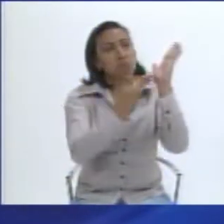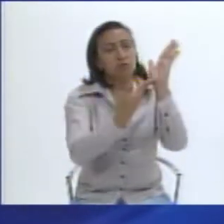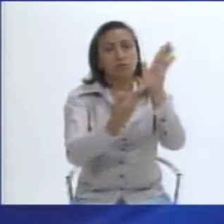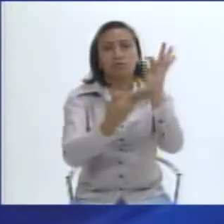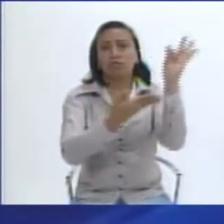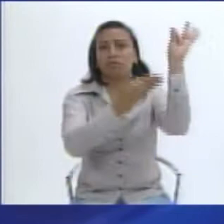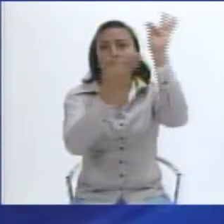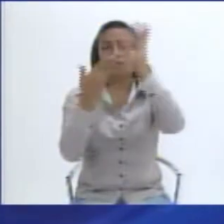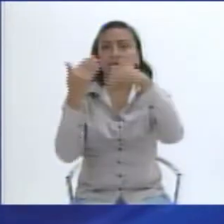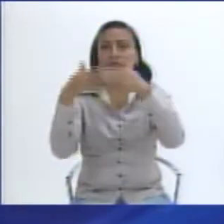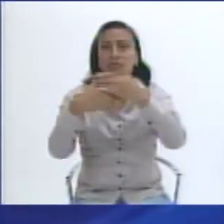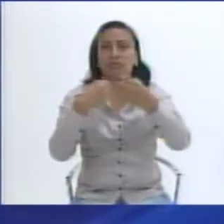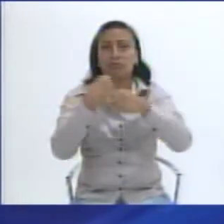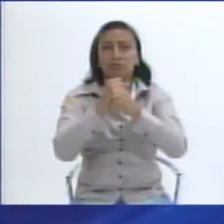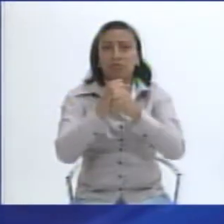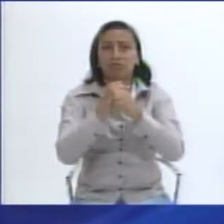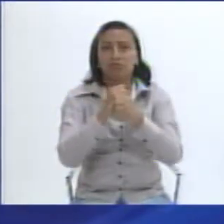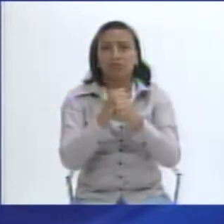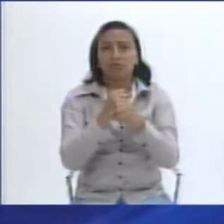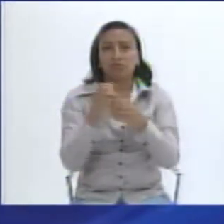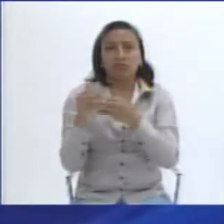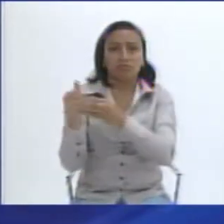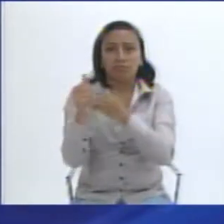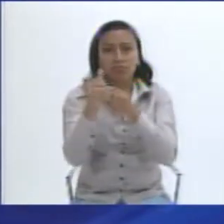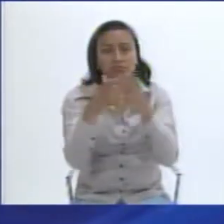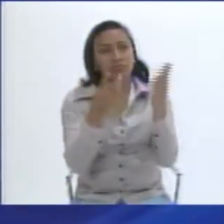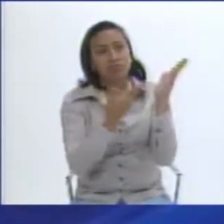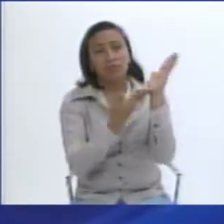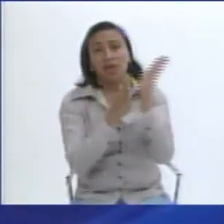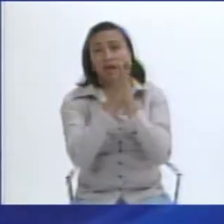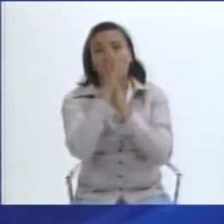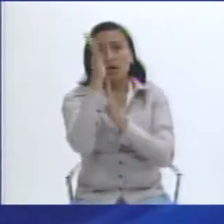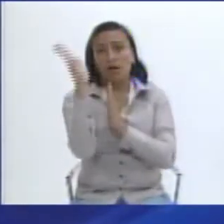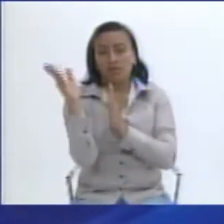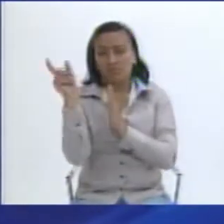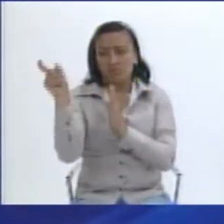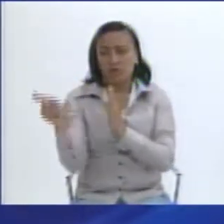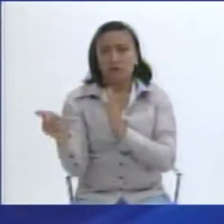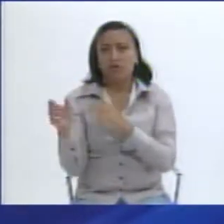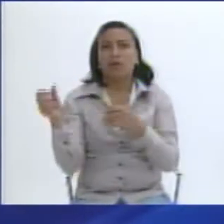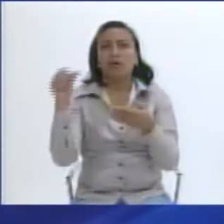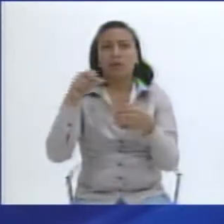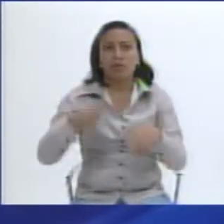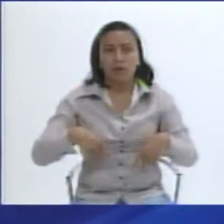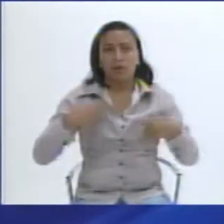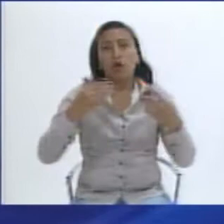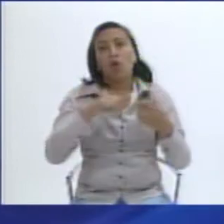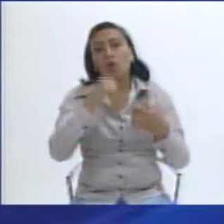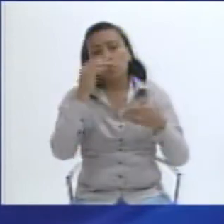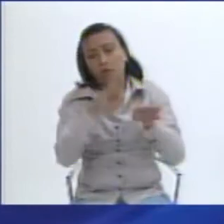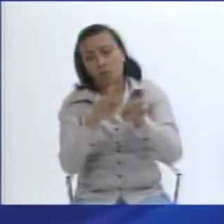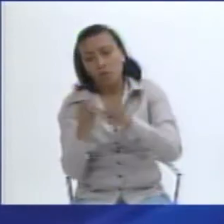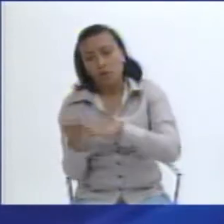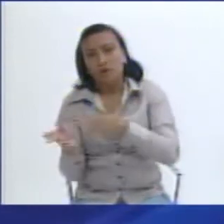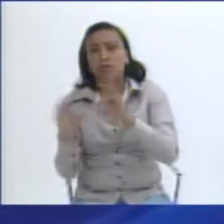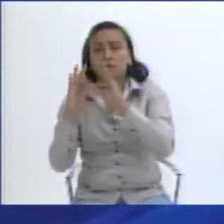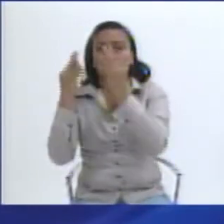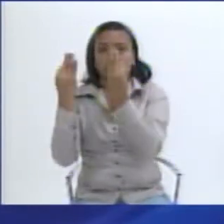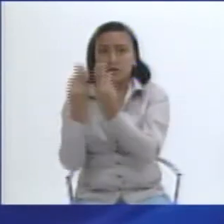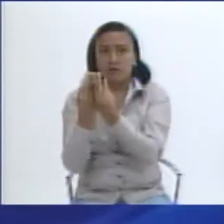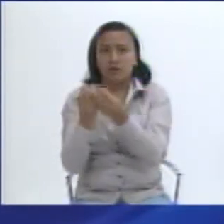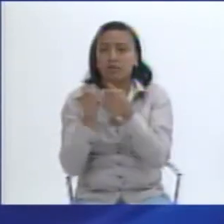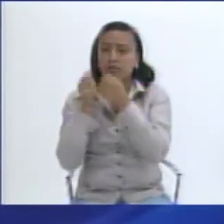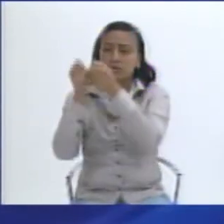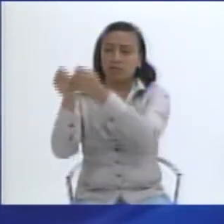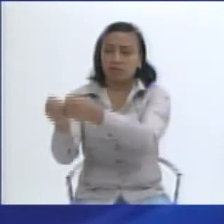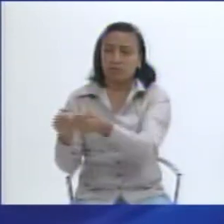está calando muy fuerte en personas que unos viven, otros ya no, pero sus familias están recibiendo